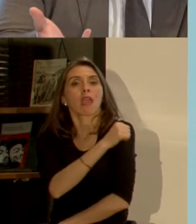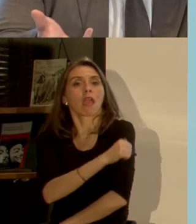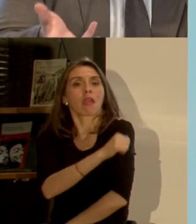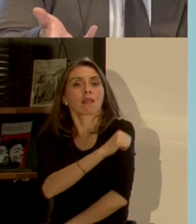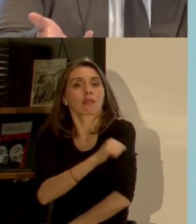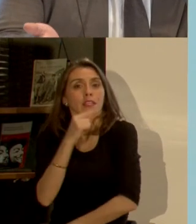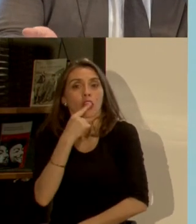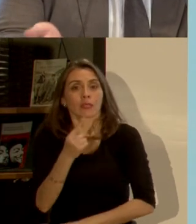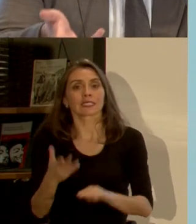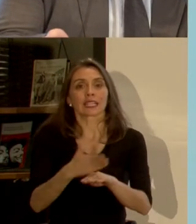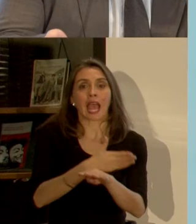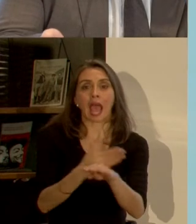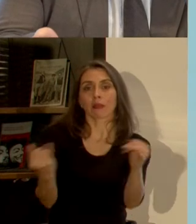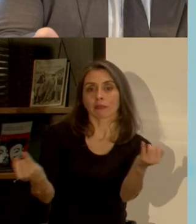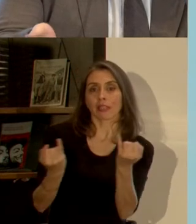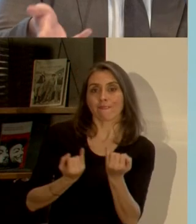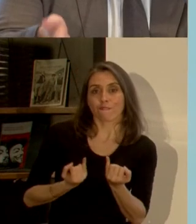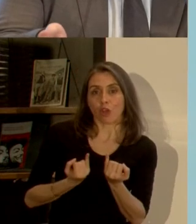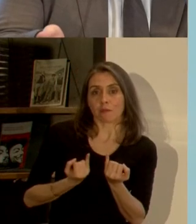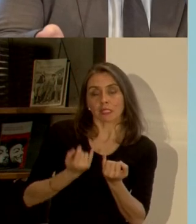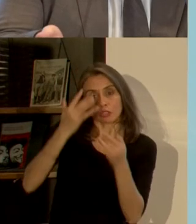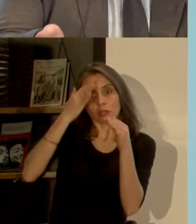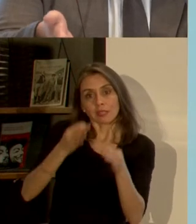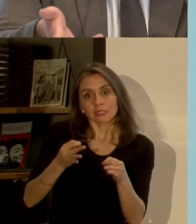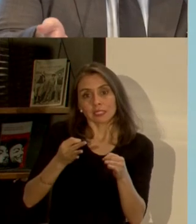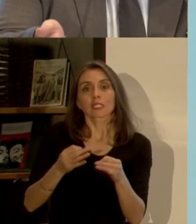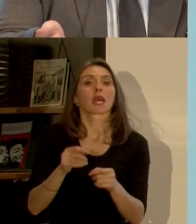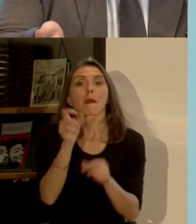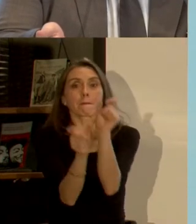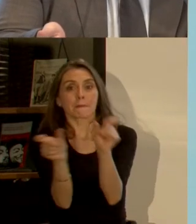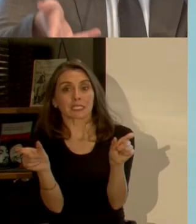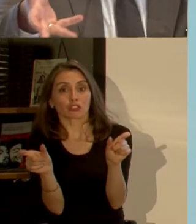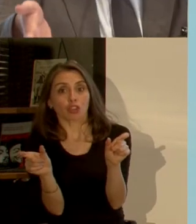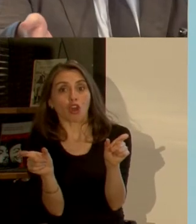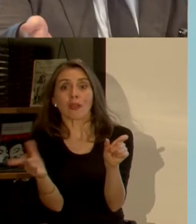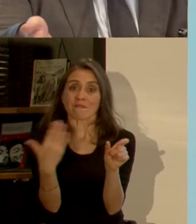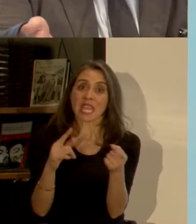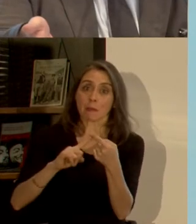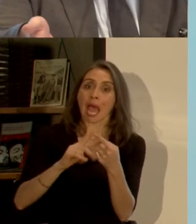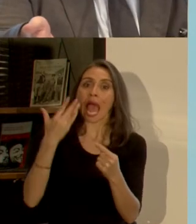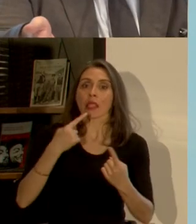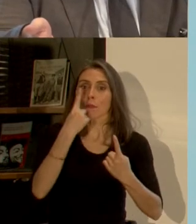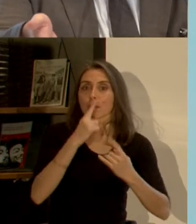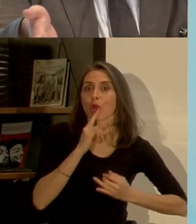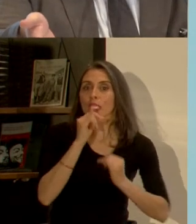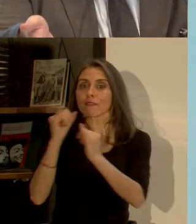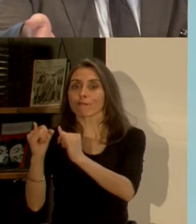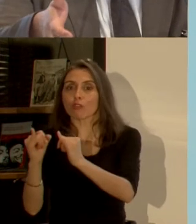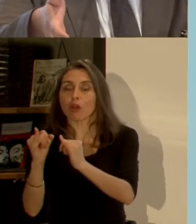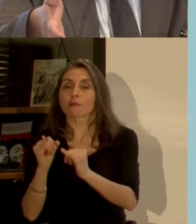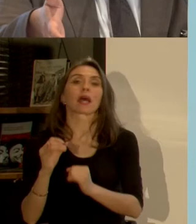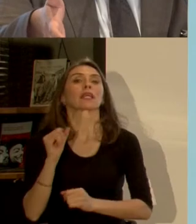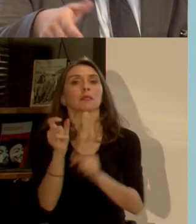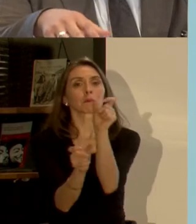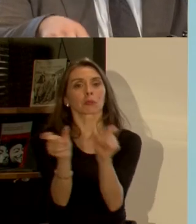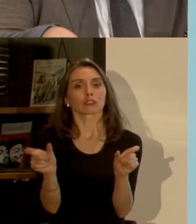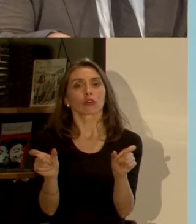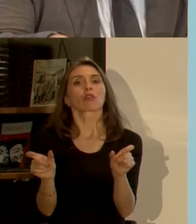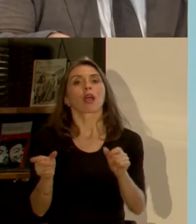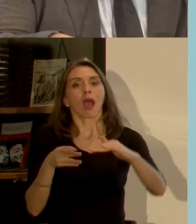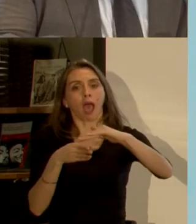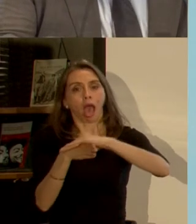previa para tomar decisiones o participar informadamente es relevante y también el acceso a la justicia